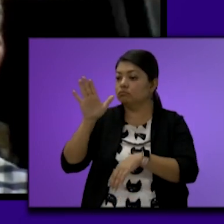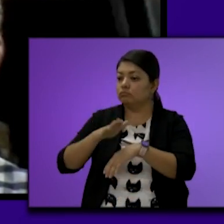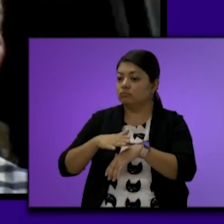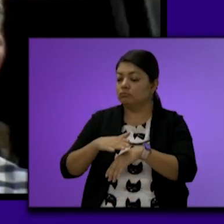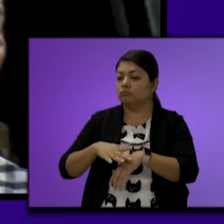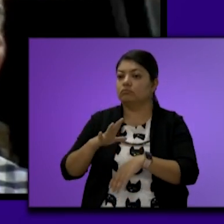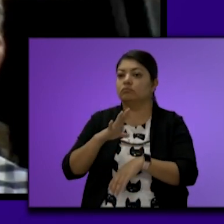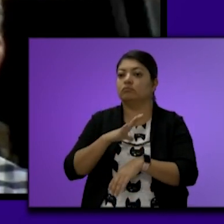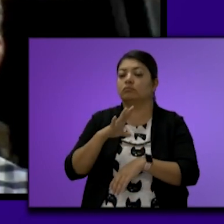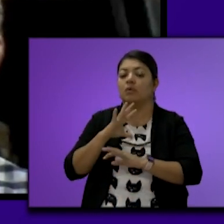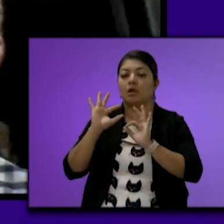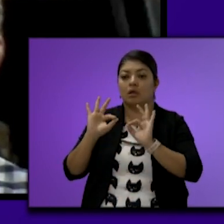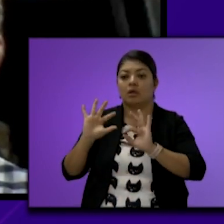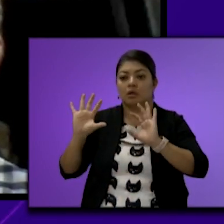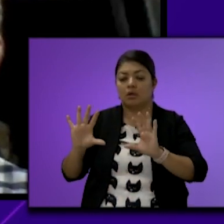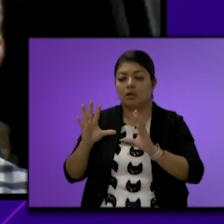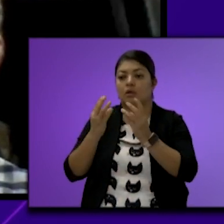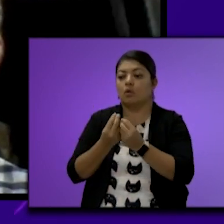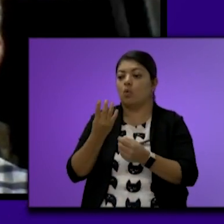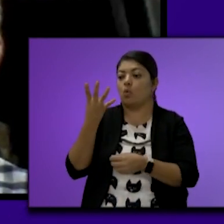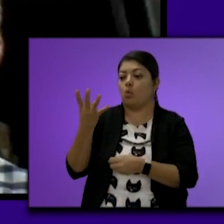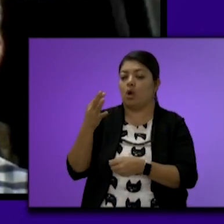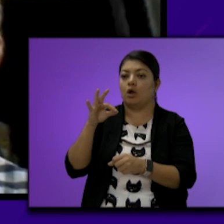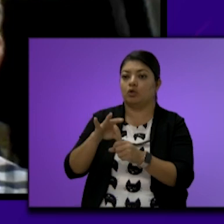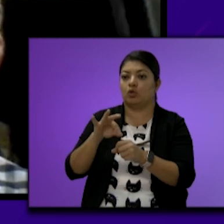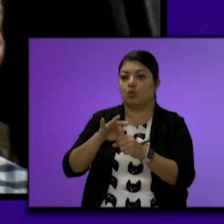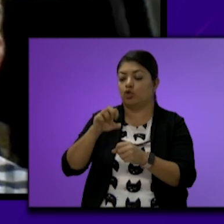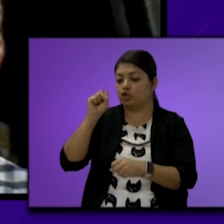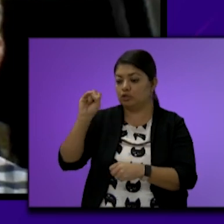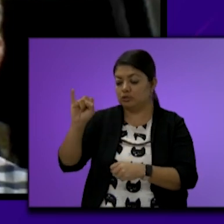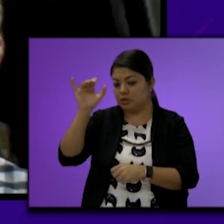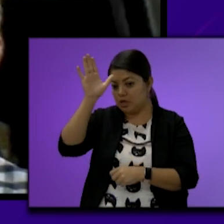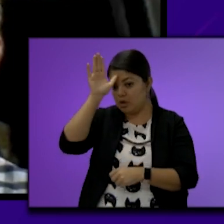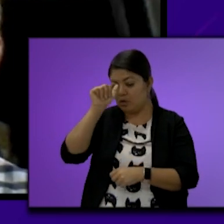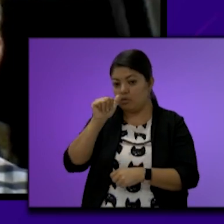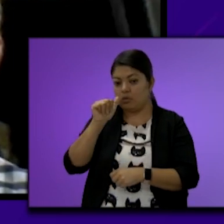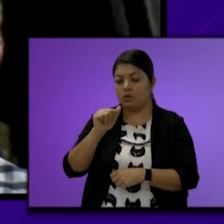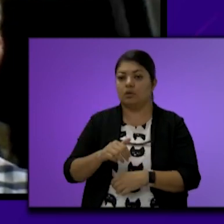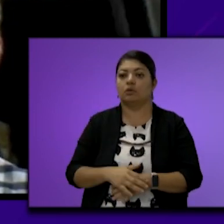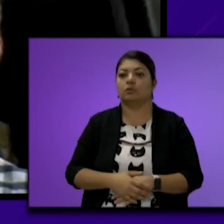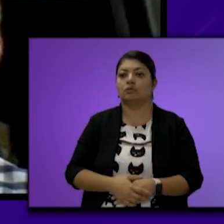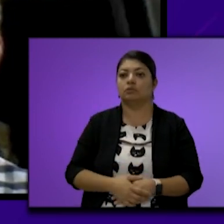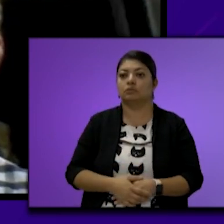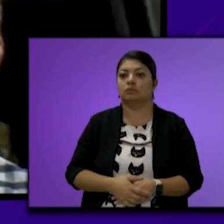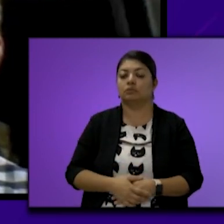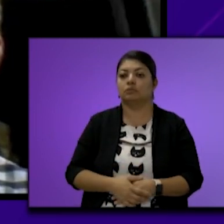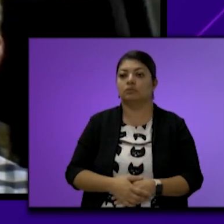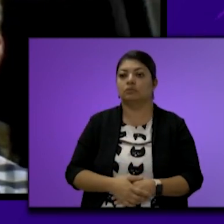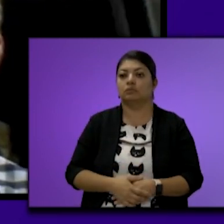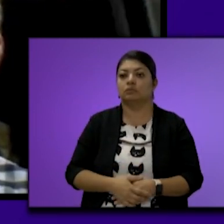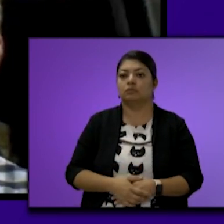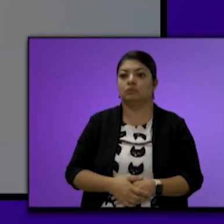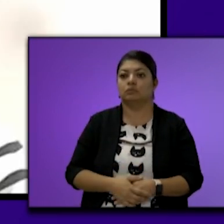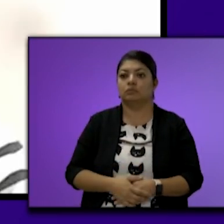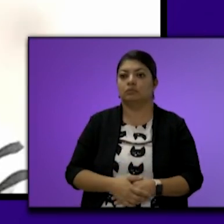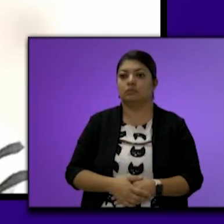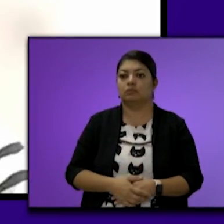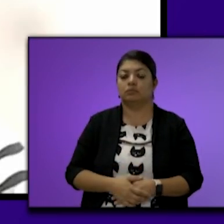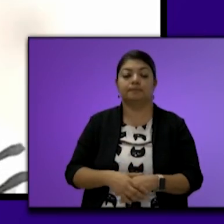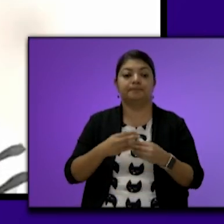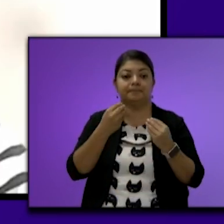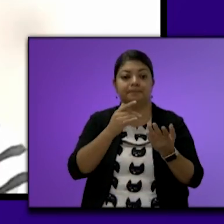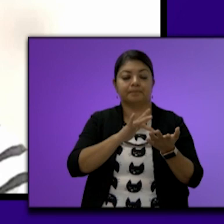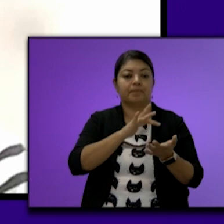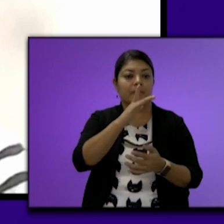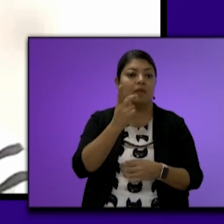Cuatro votos A favor Cero en contra Y cero obtenciones Muchas gracias